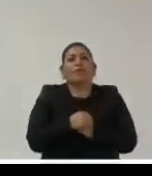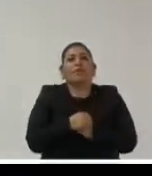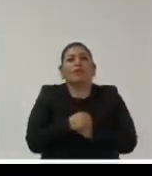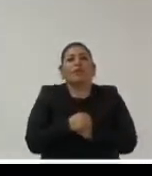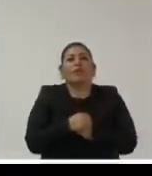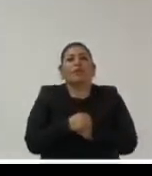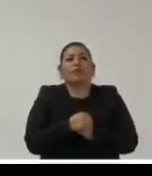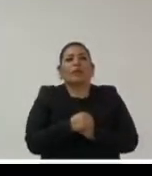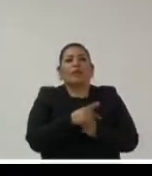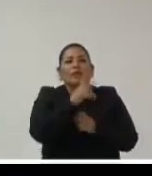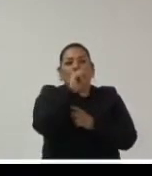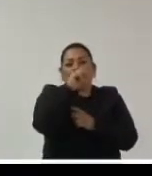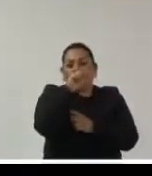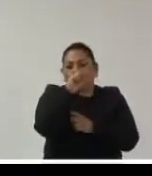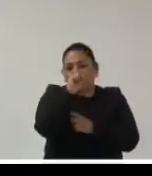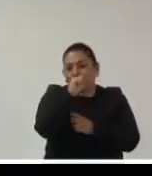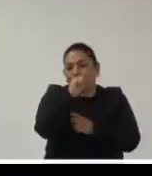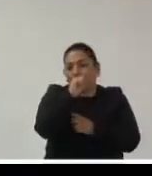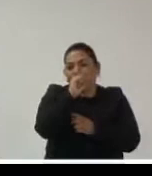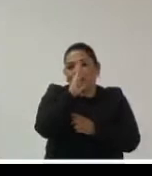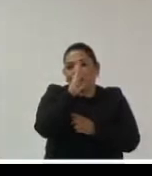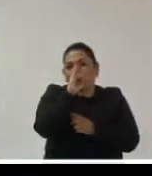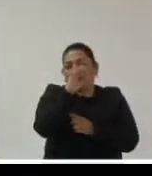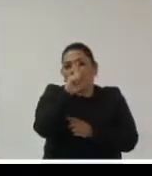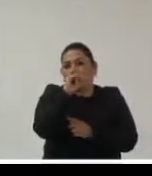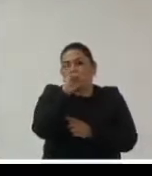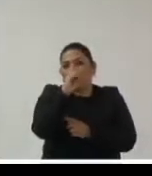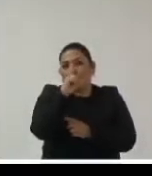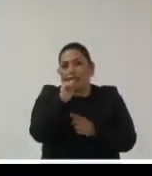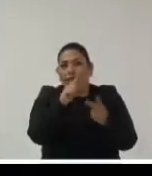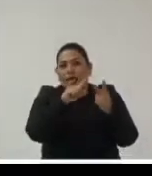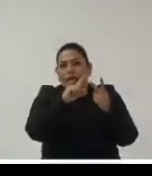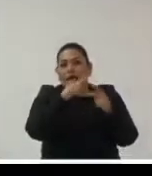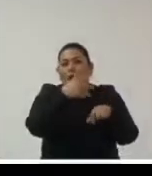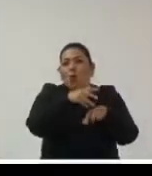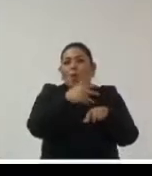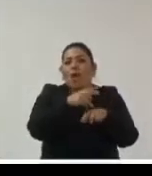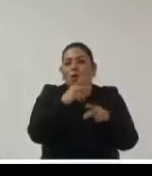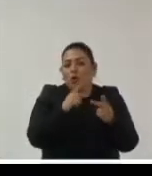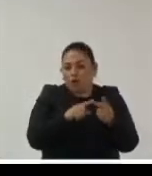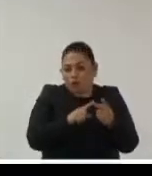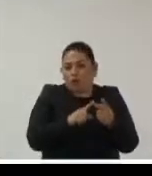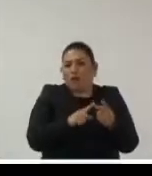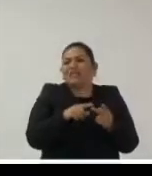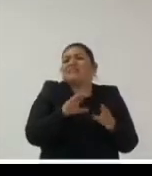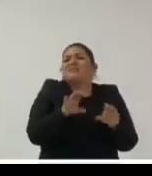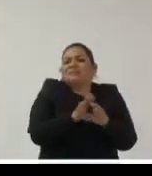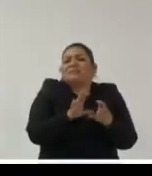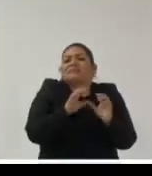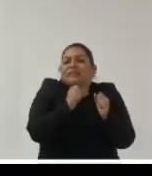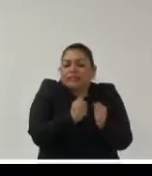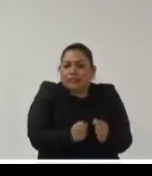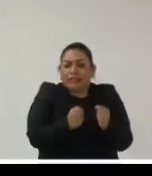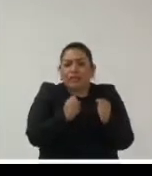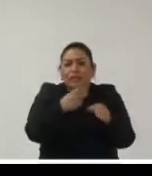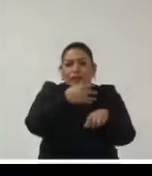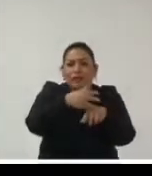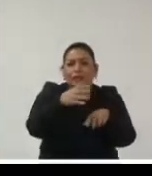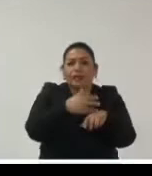cómo aseguramos que los documentos y los datos que estamos produciendo tienen digamos